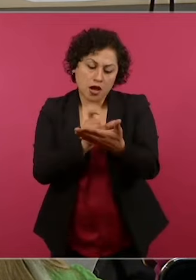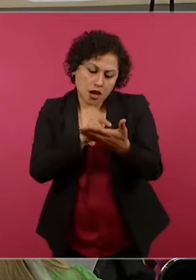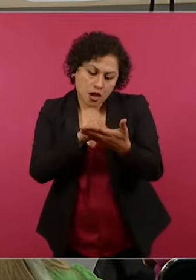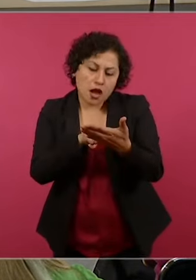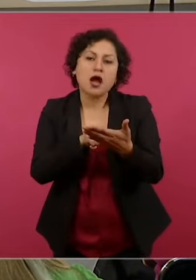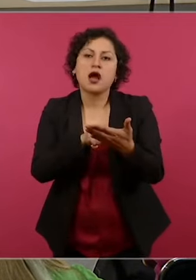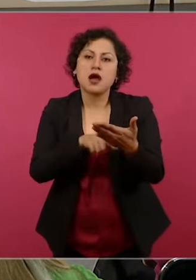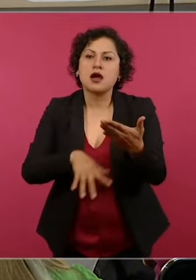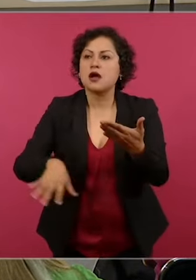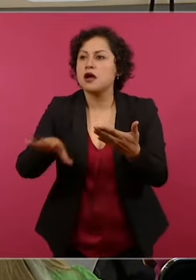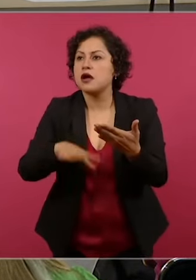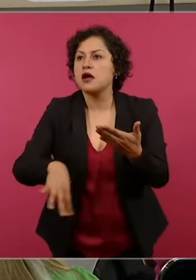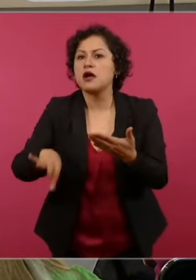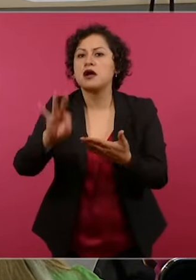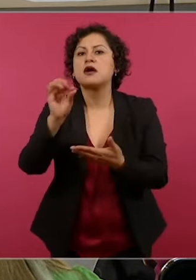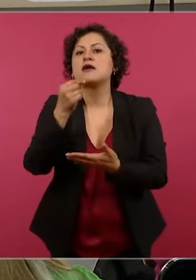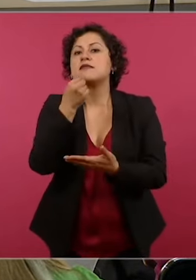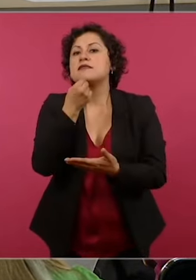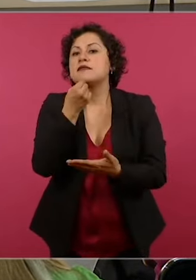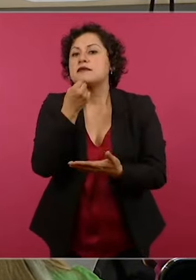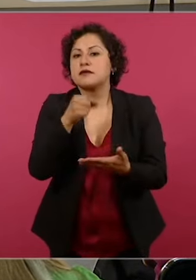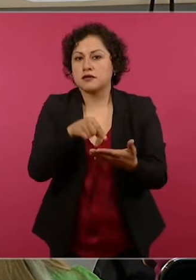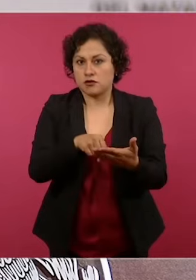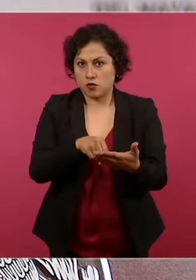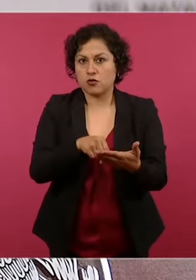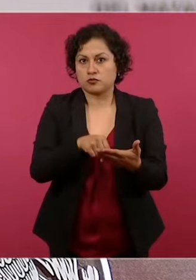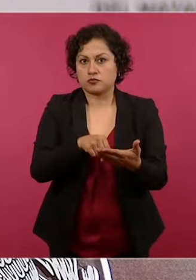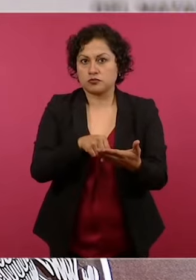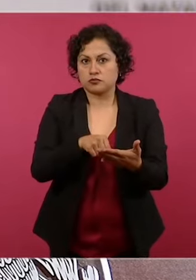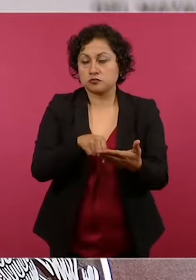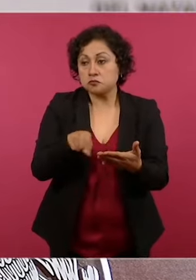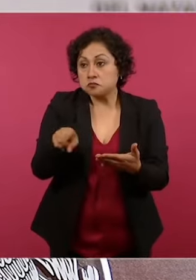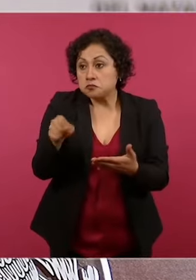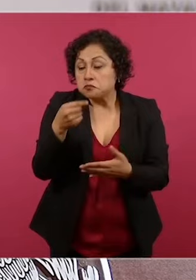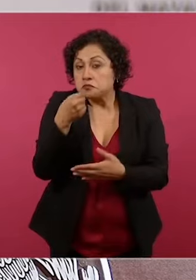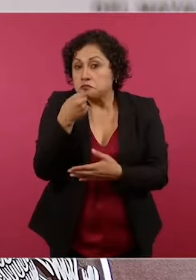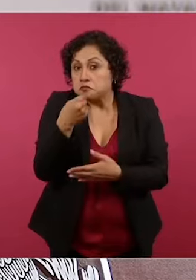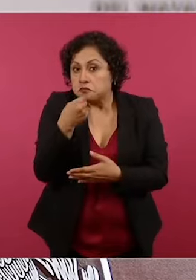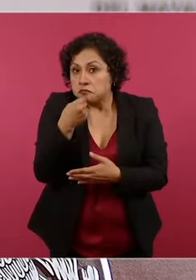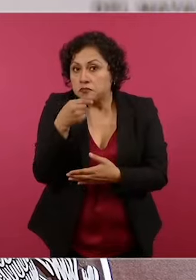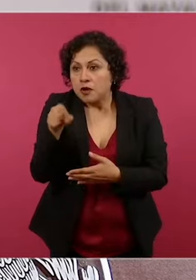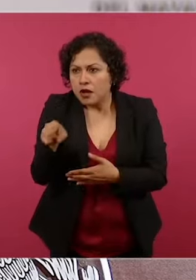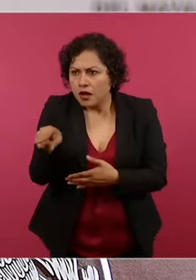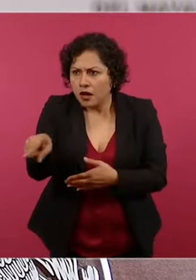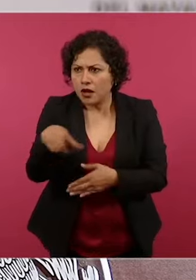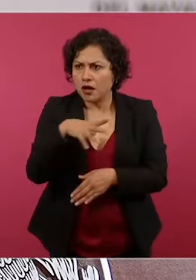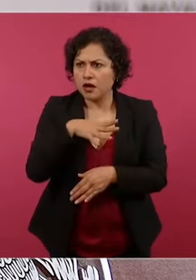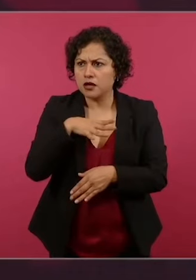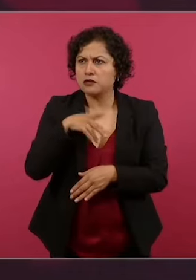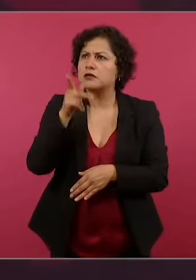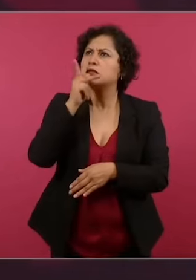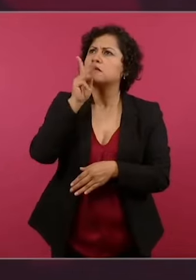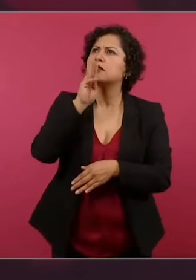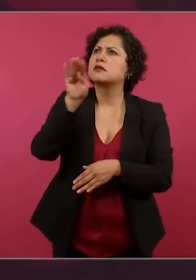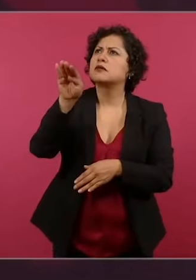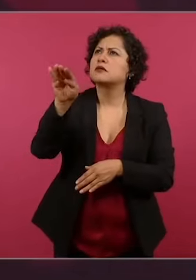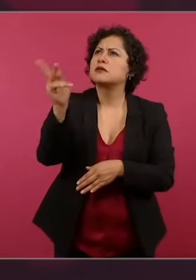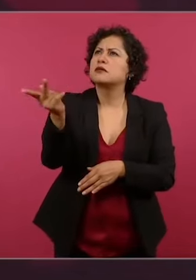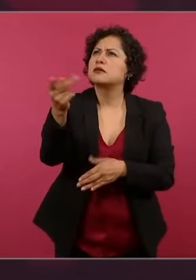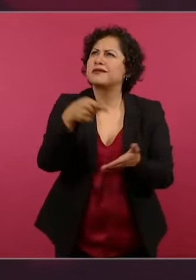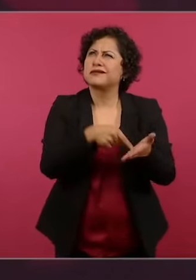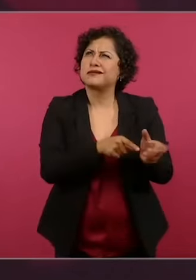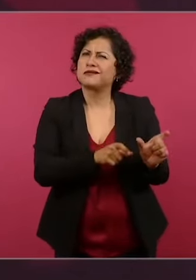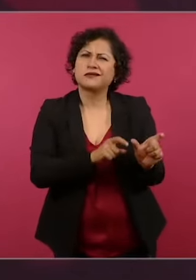identificación que al decir de los padres se había desechado como parte de material escolar que ya